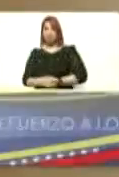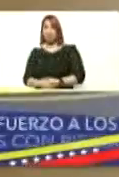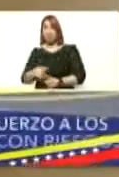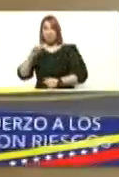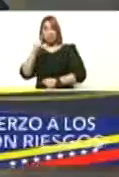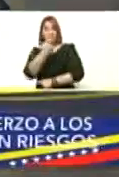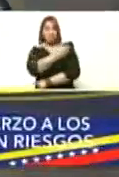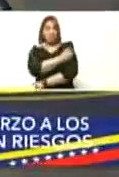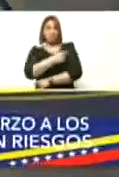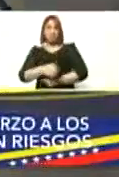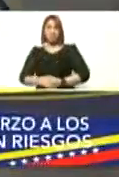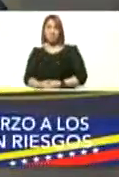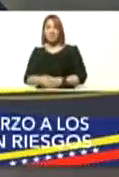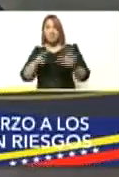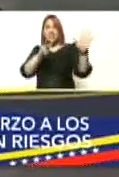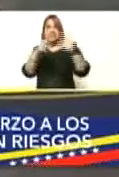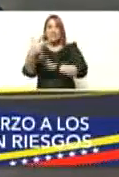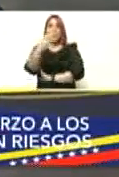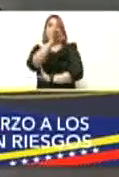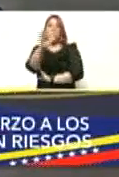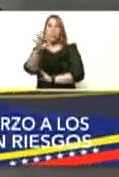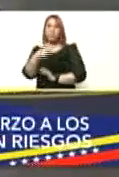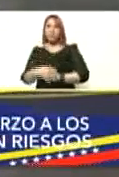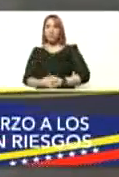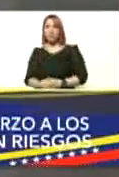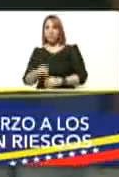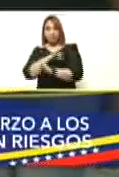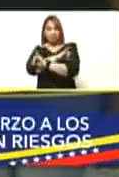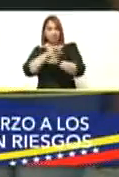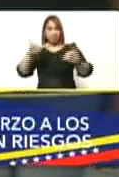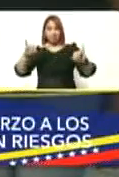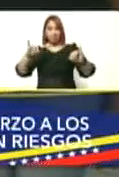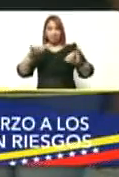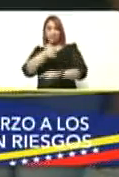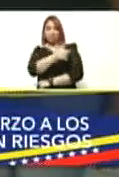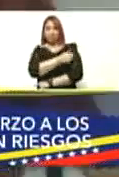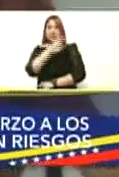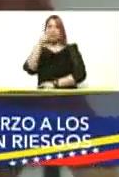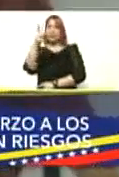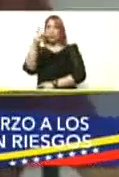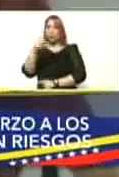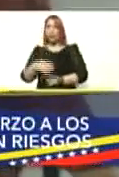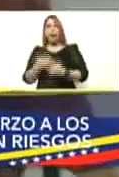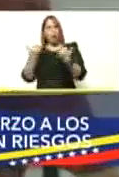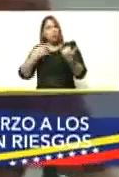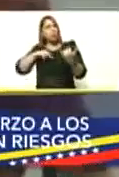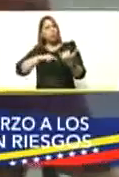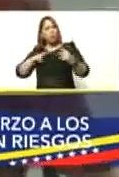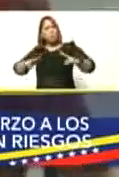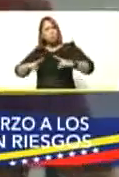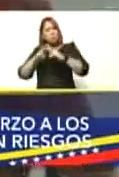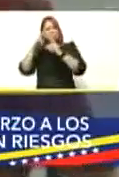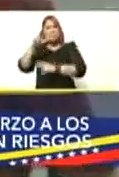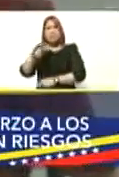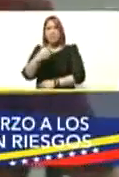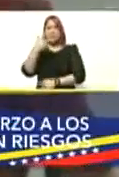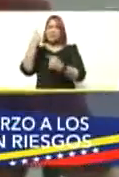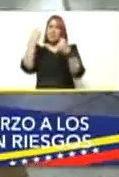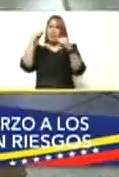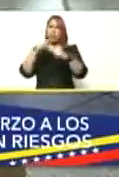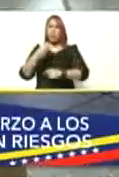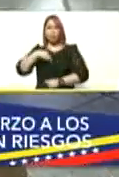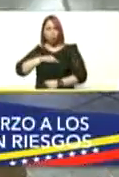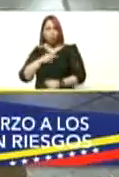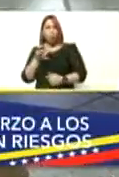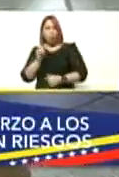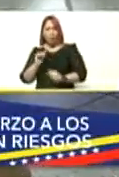primera dosis y un 73% que ya han sido vacunados con la segunda dosis ahora estamos encontrándonos en la tercera etapa nosotros